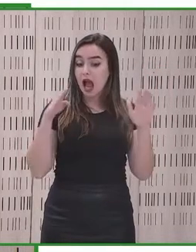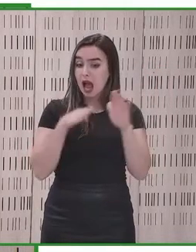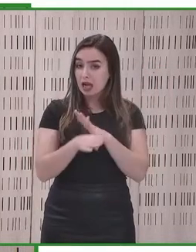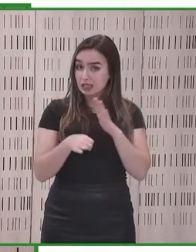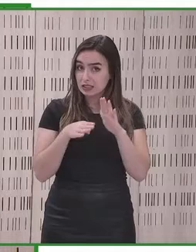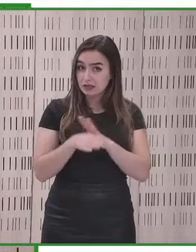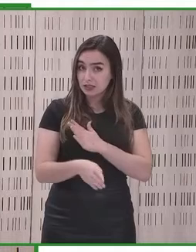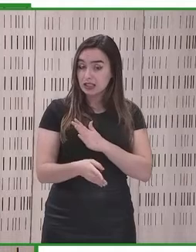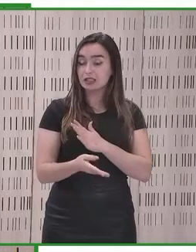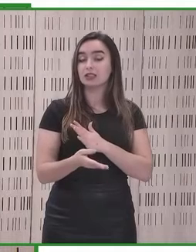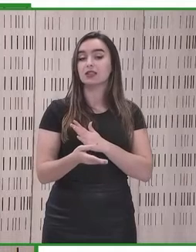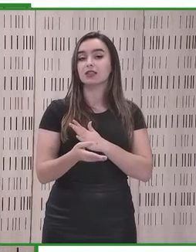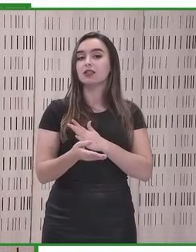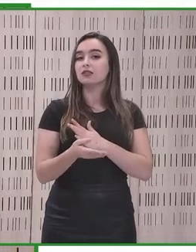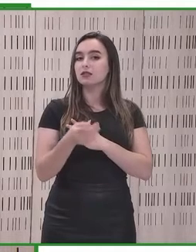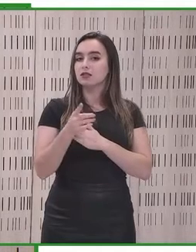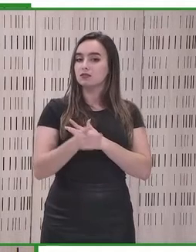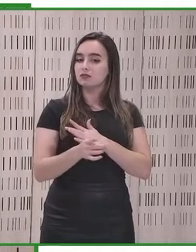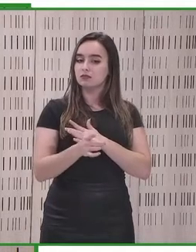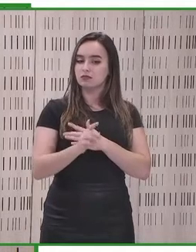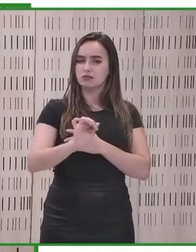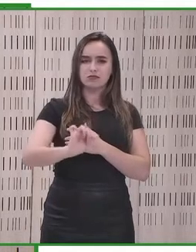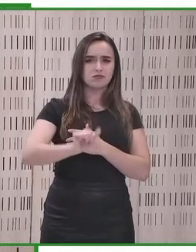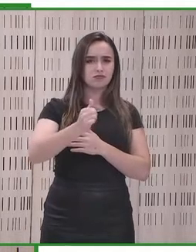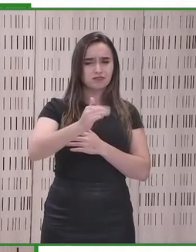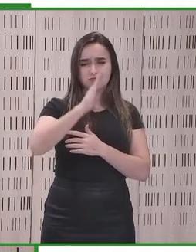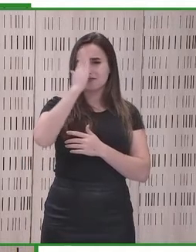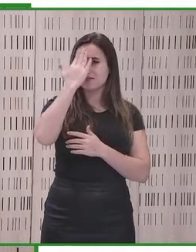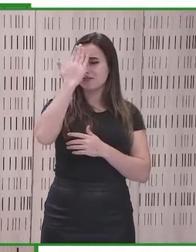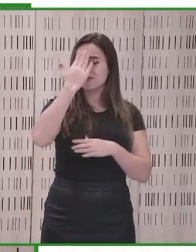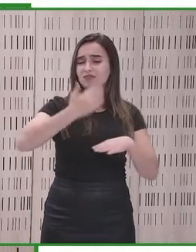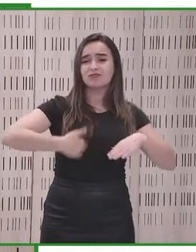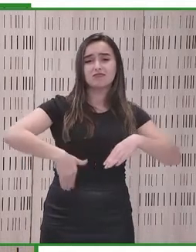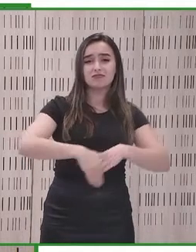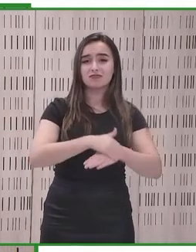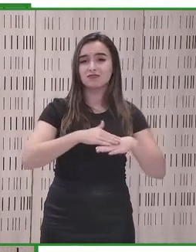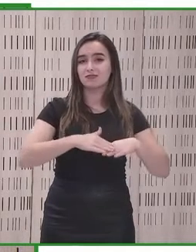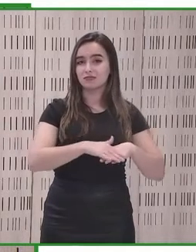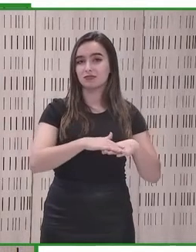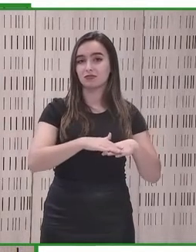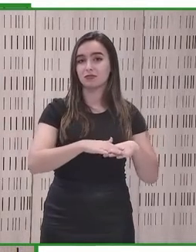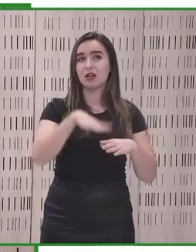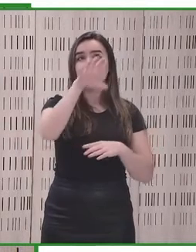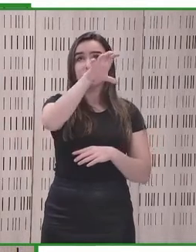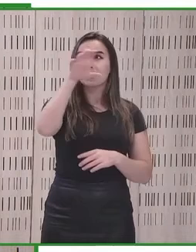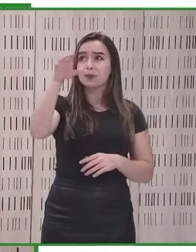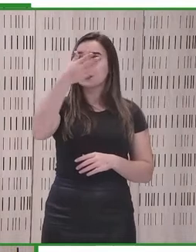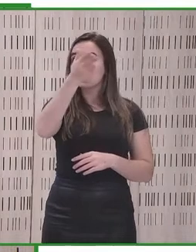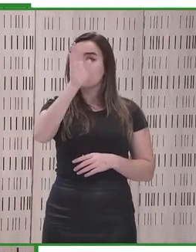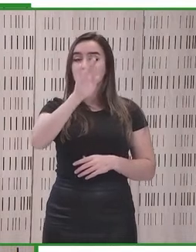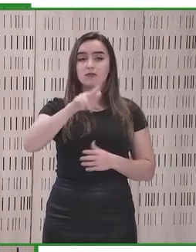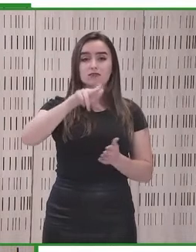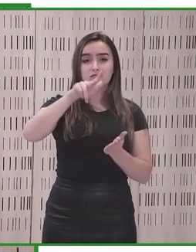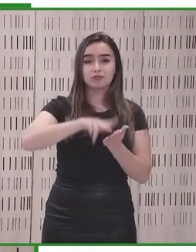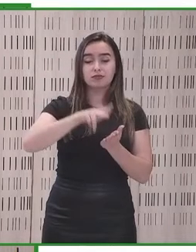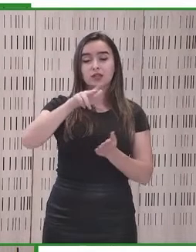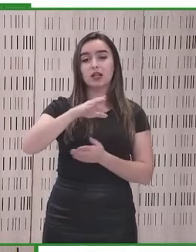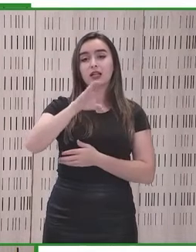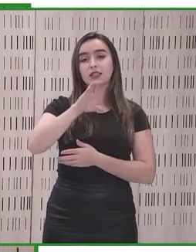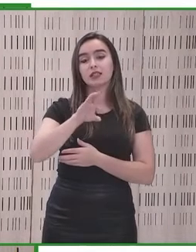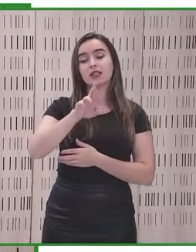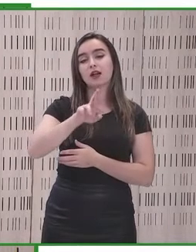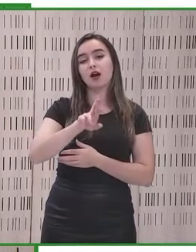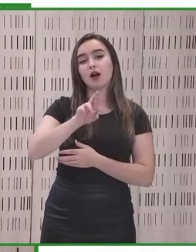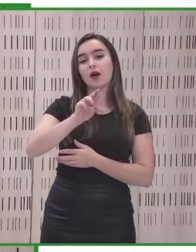principio, rector, una obligación que tienen los Estados parte que han ratificado la CRPD,